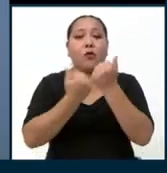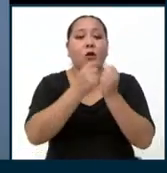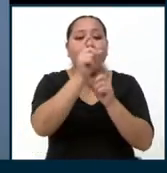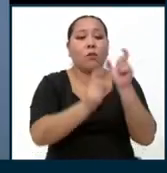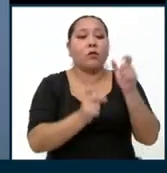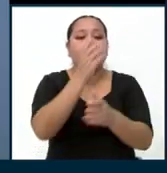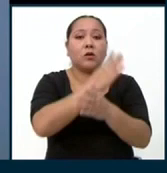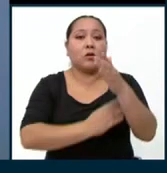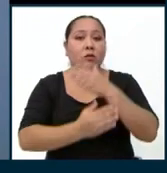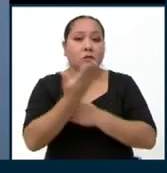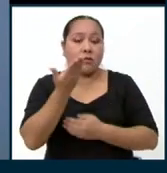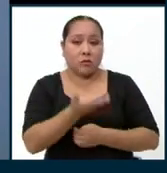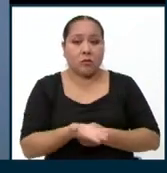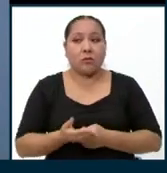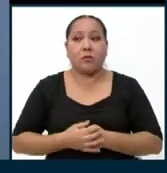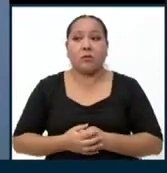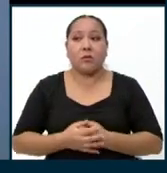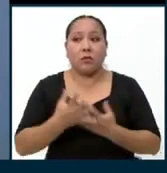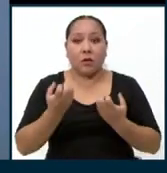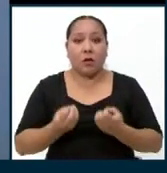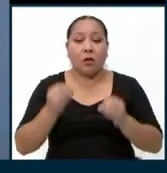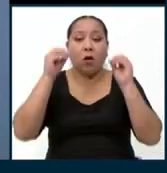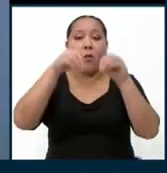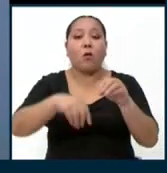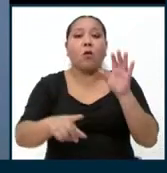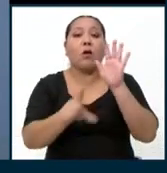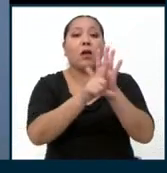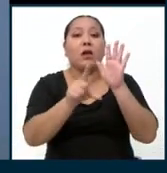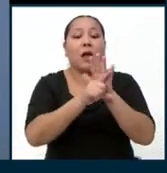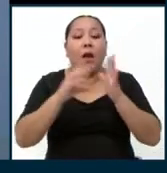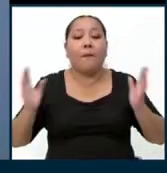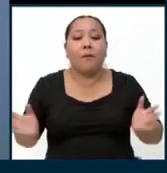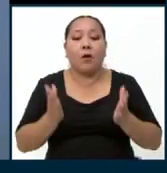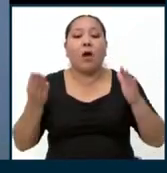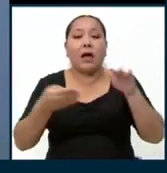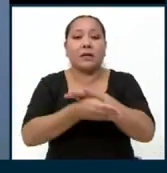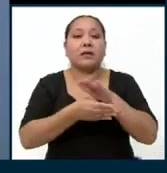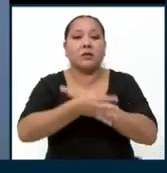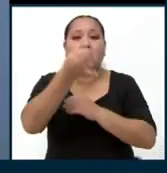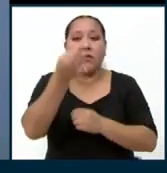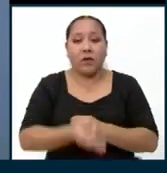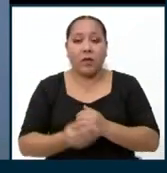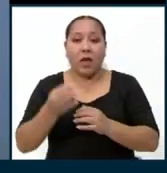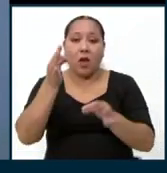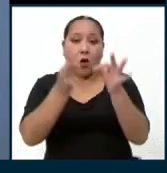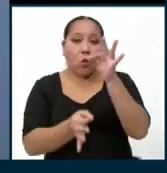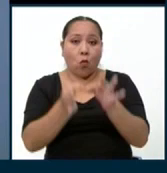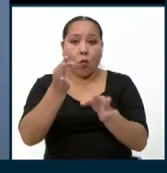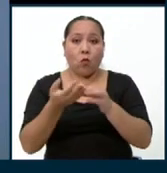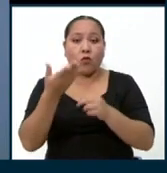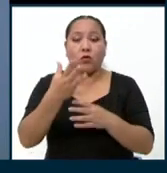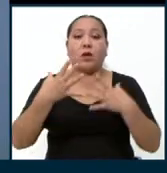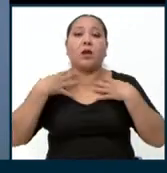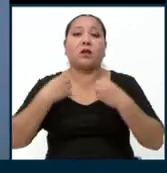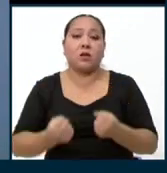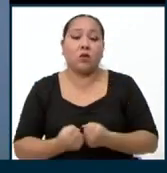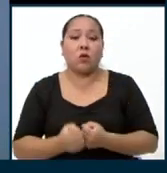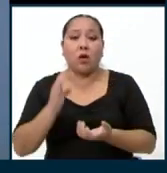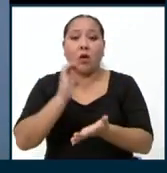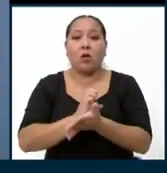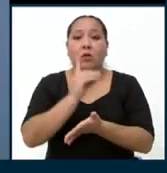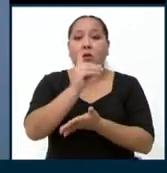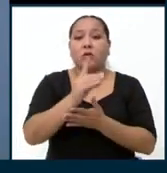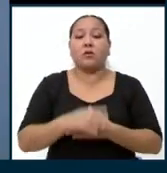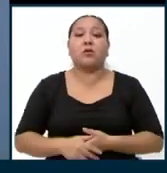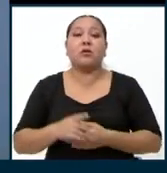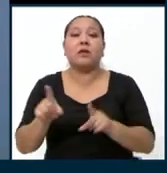discapacidad. Es decir, quiero que salgan leyes que promuevan un acceso real y justo a la salud, a la educación